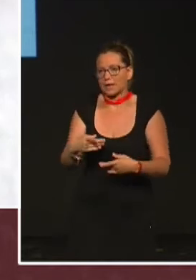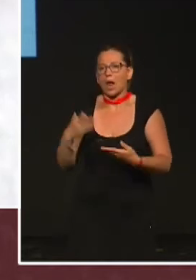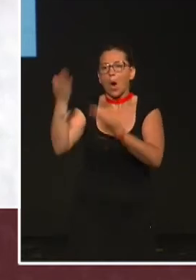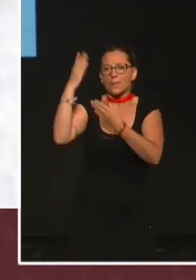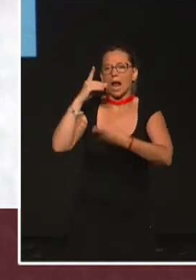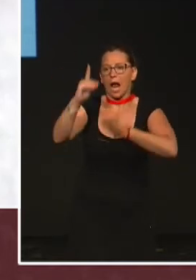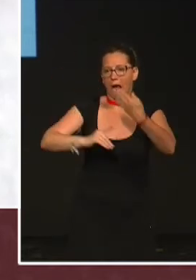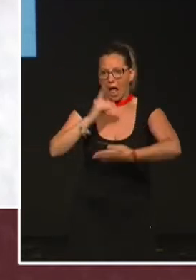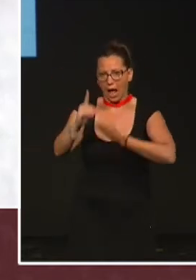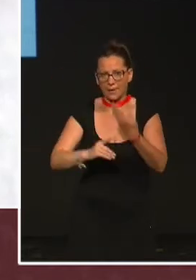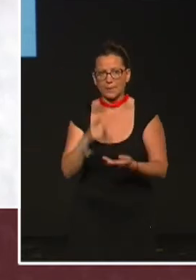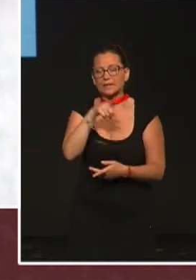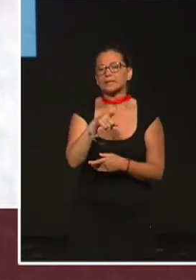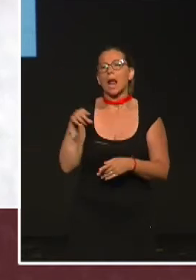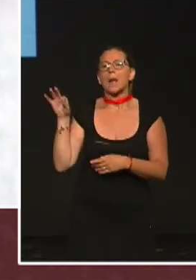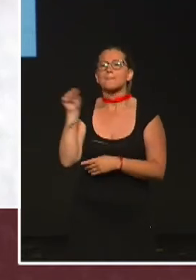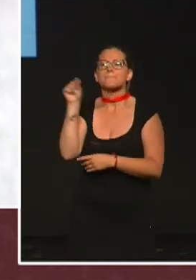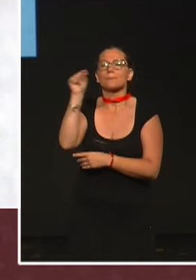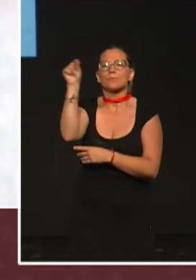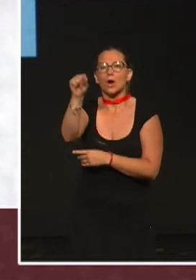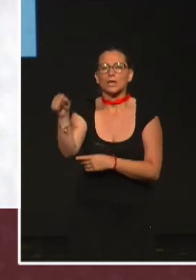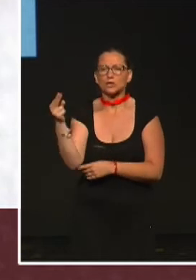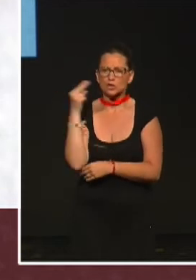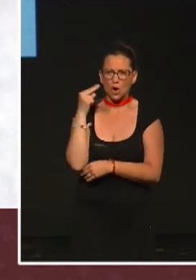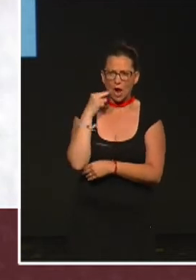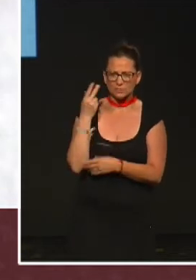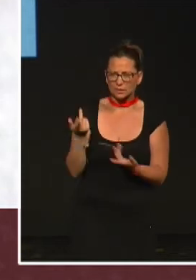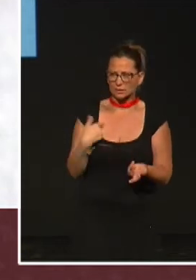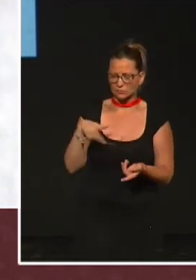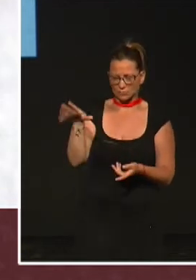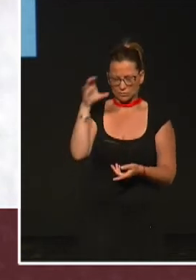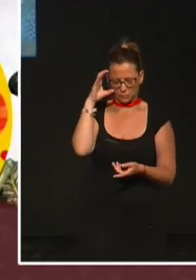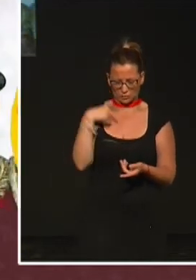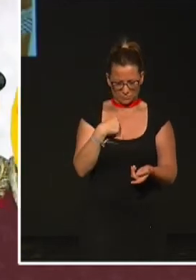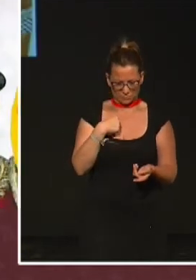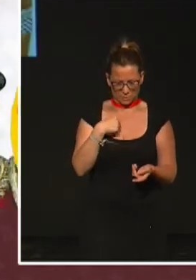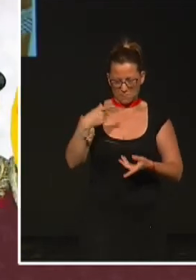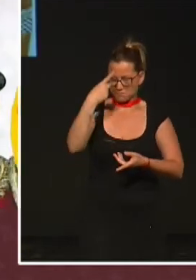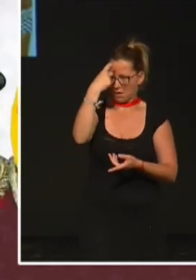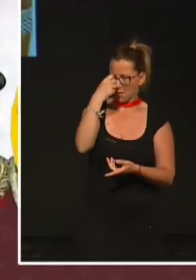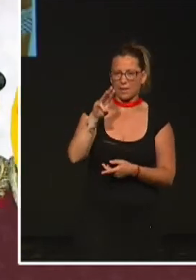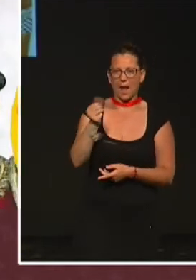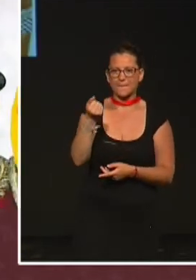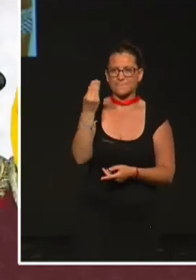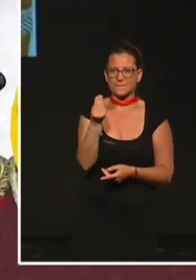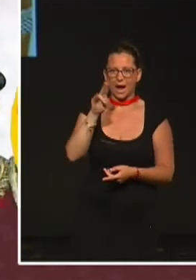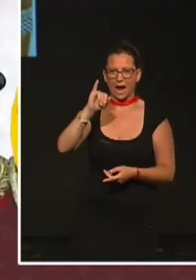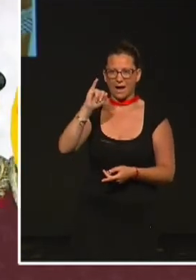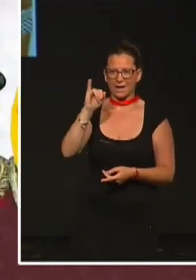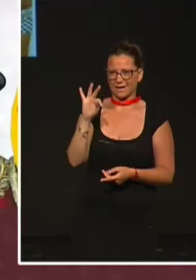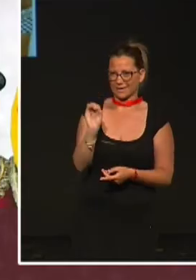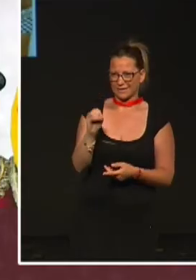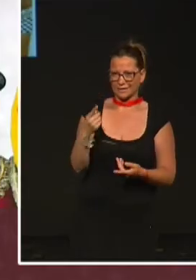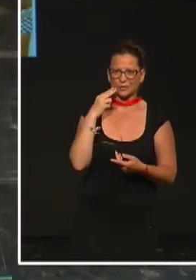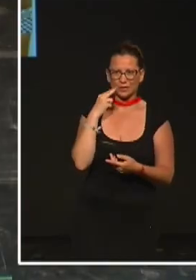le llama también el mosquito chocolatero. Yo cuando escucho esto del mosquito chocolatero, el árbol del cacao, a me recuerda a Paquito el chocolatero. Arriba todo el mundo